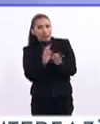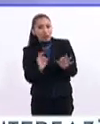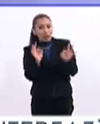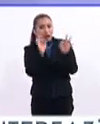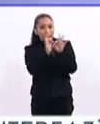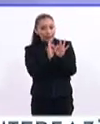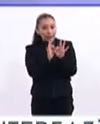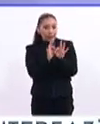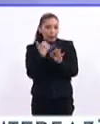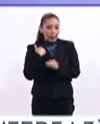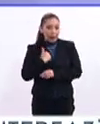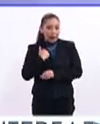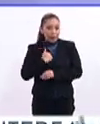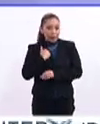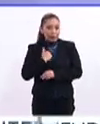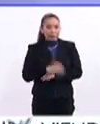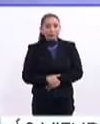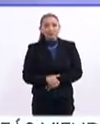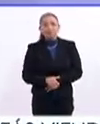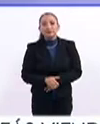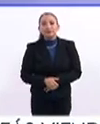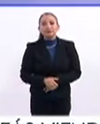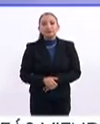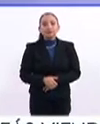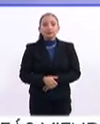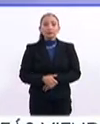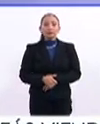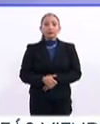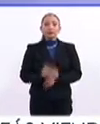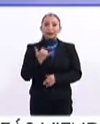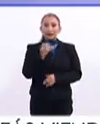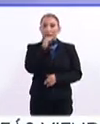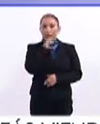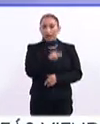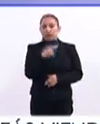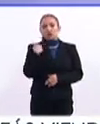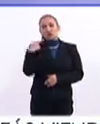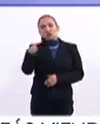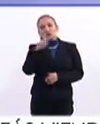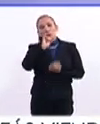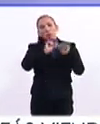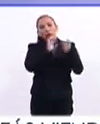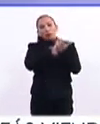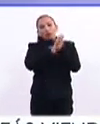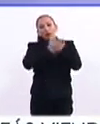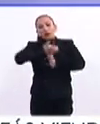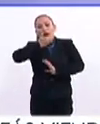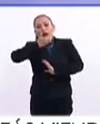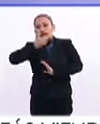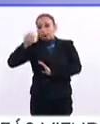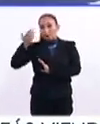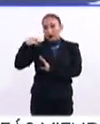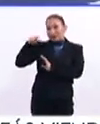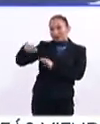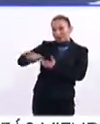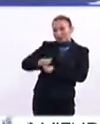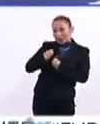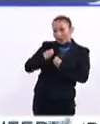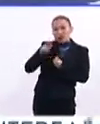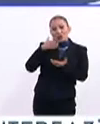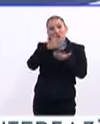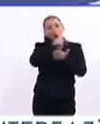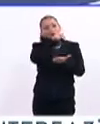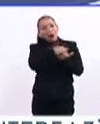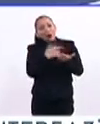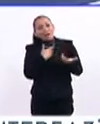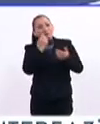importantes de este país, de Norteamérica, y pues la adaptación que tuviste que hacer a tu lugar donde te quedaste,